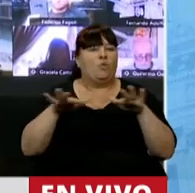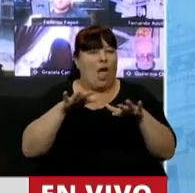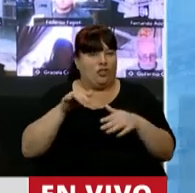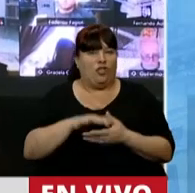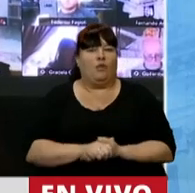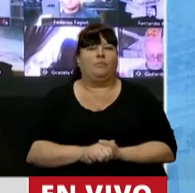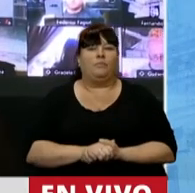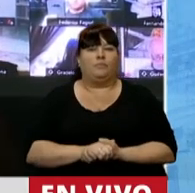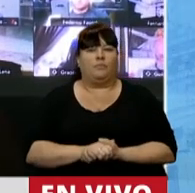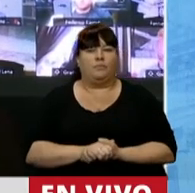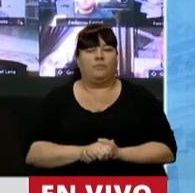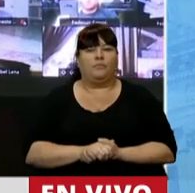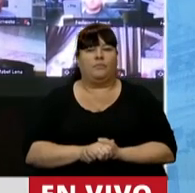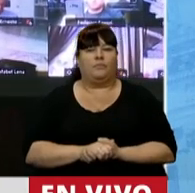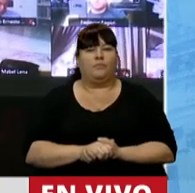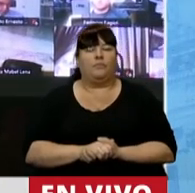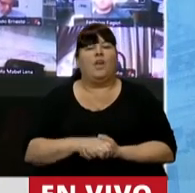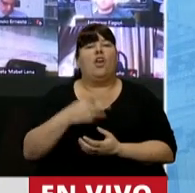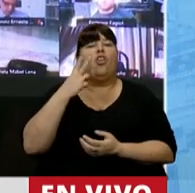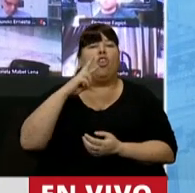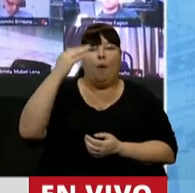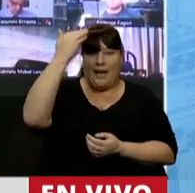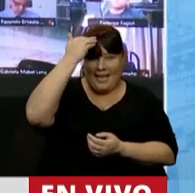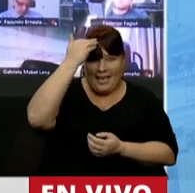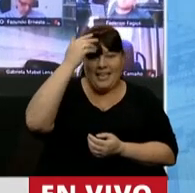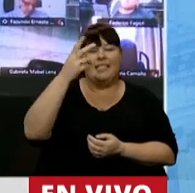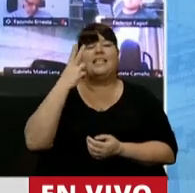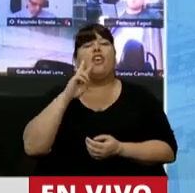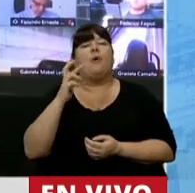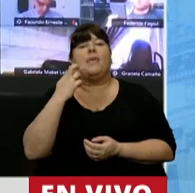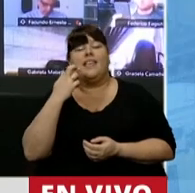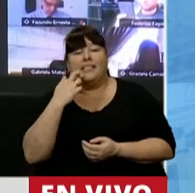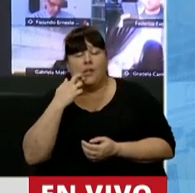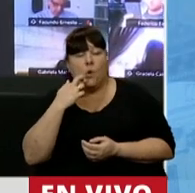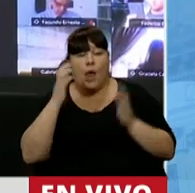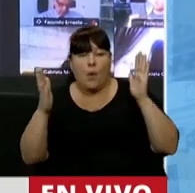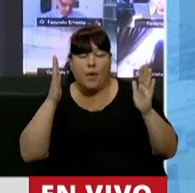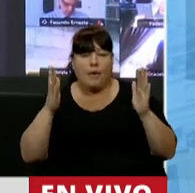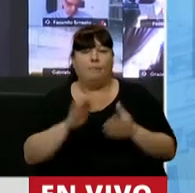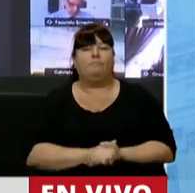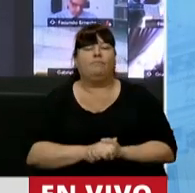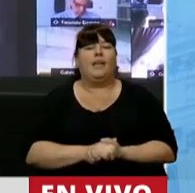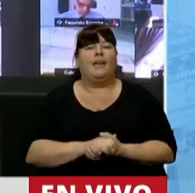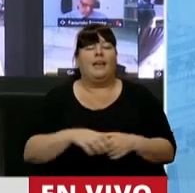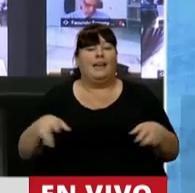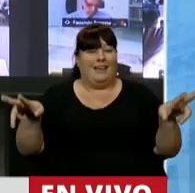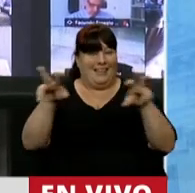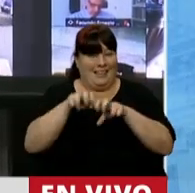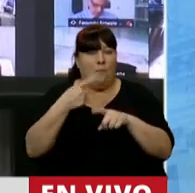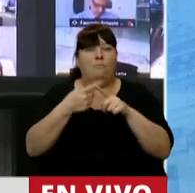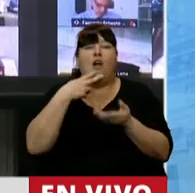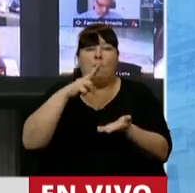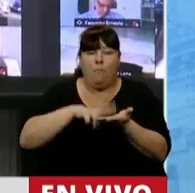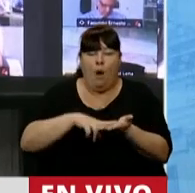partida. Entre 2015 y 2019, señor Presidente, los ingresos tributarios